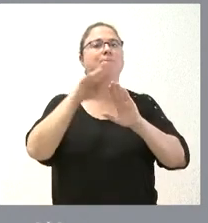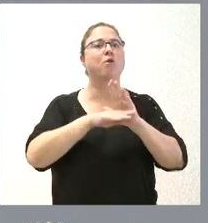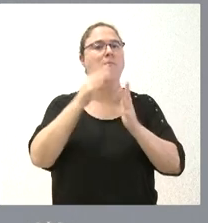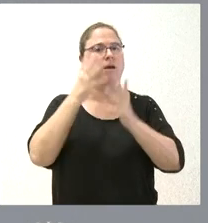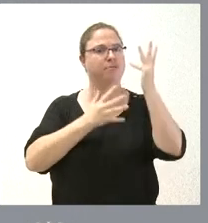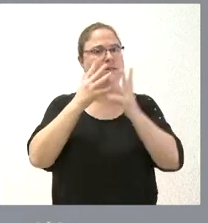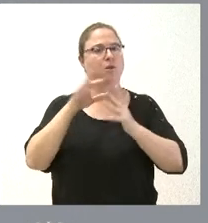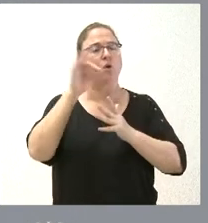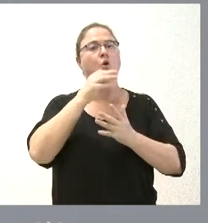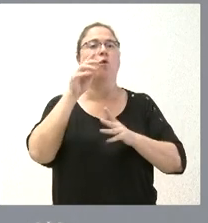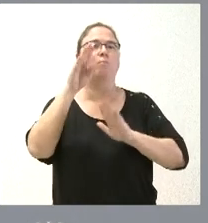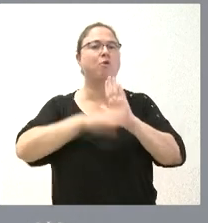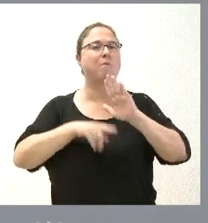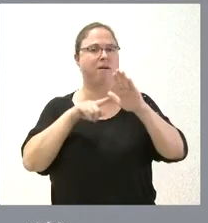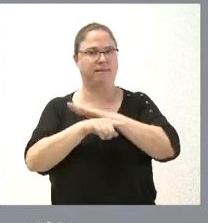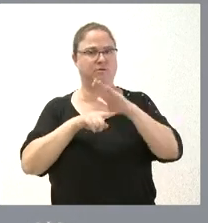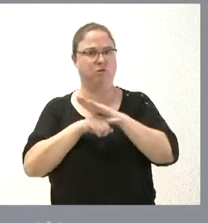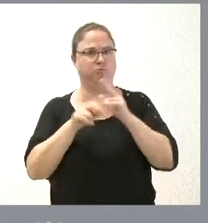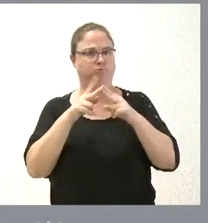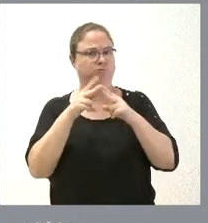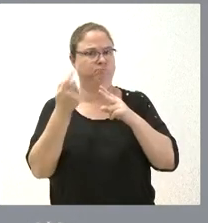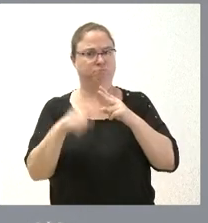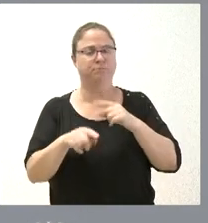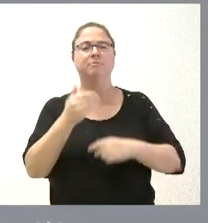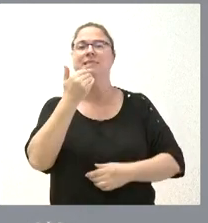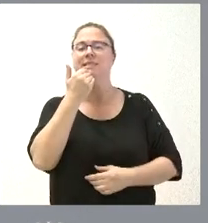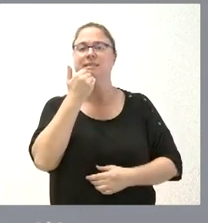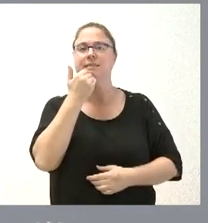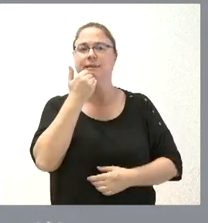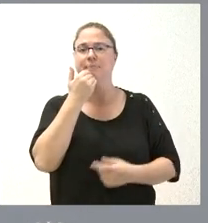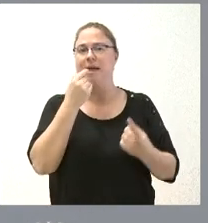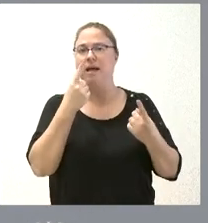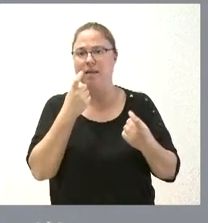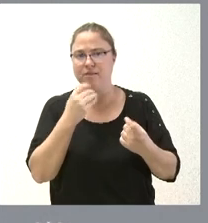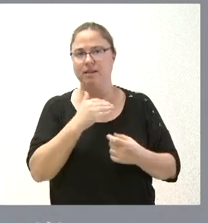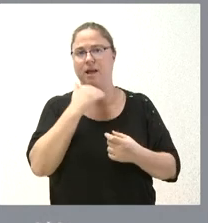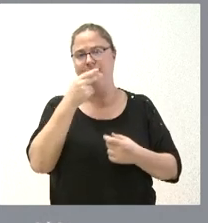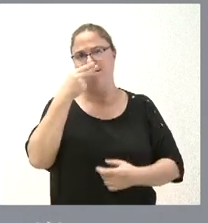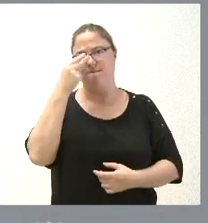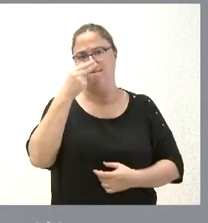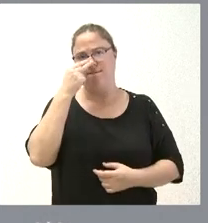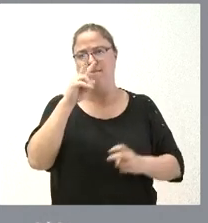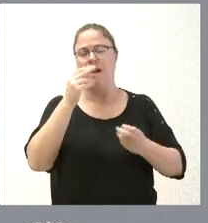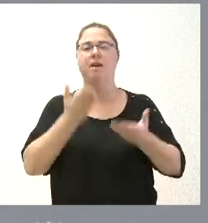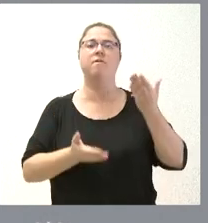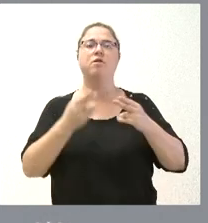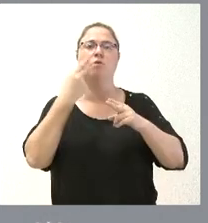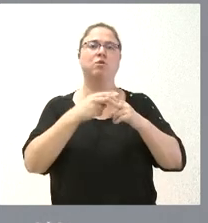programas de administración o bien programas de gestión que requieran este tipo de… o tengan interés en este tipo de evaluación de